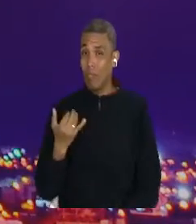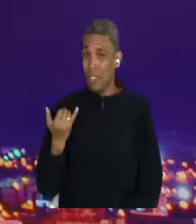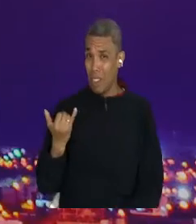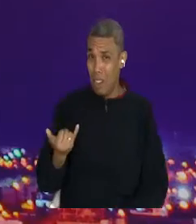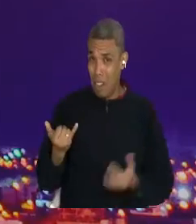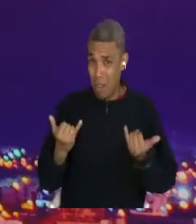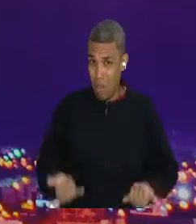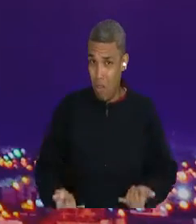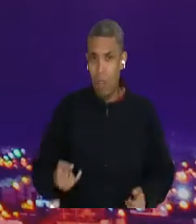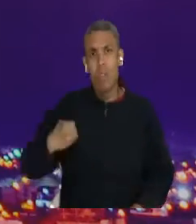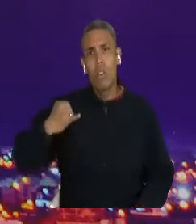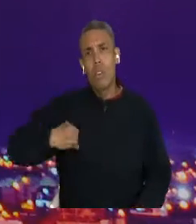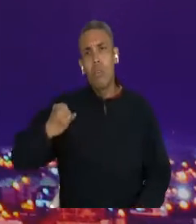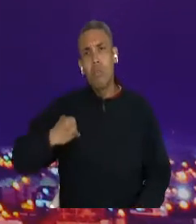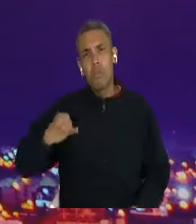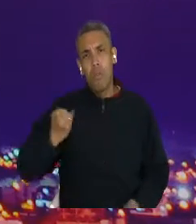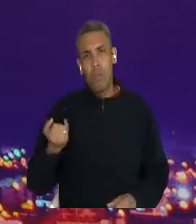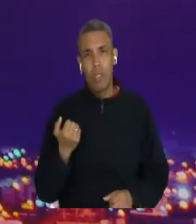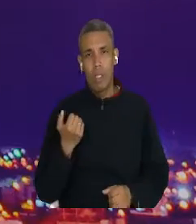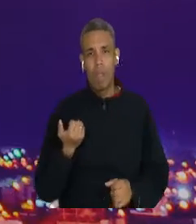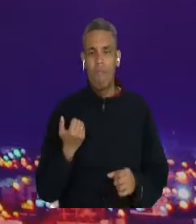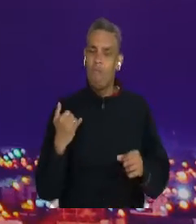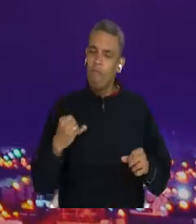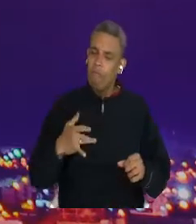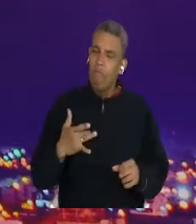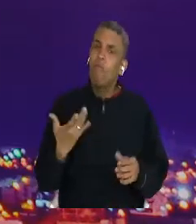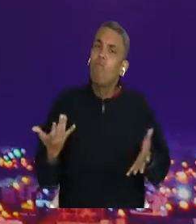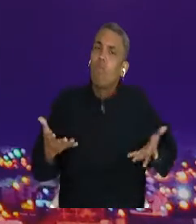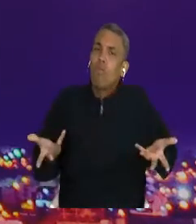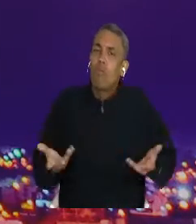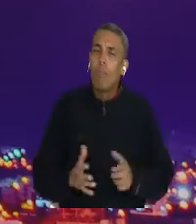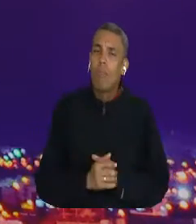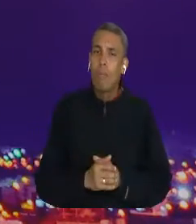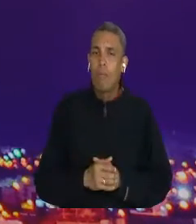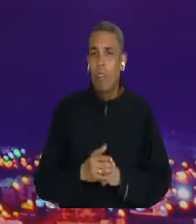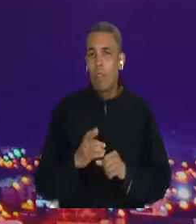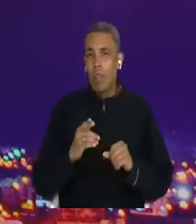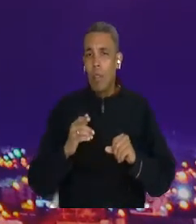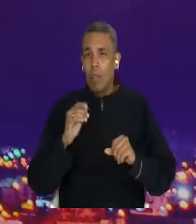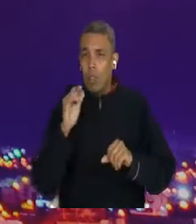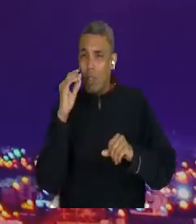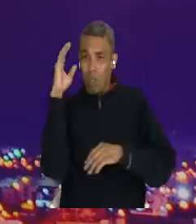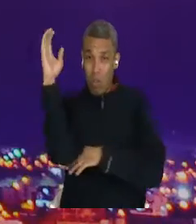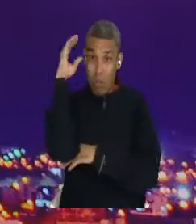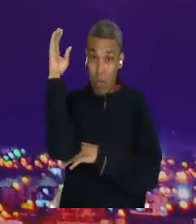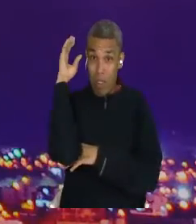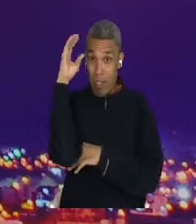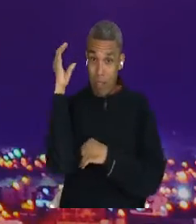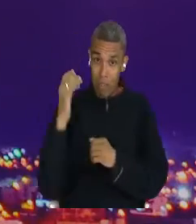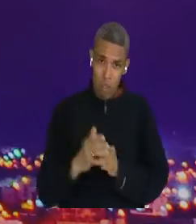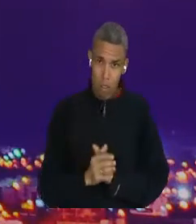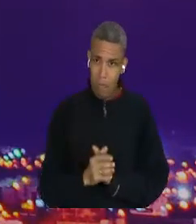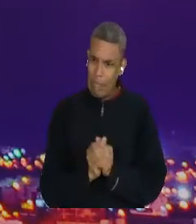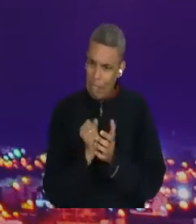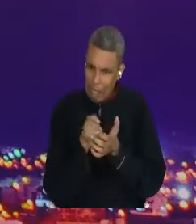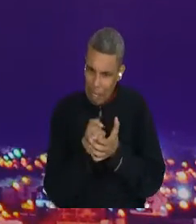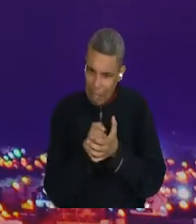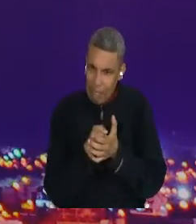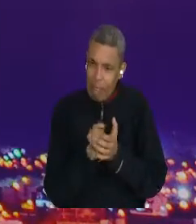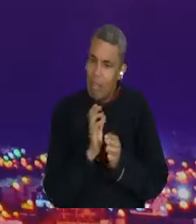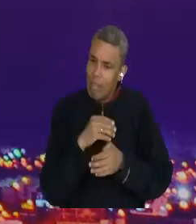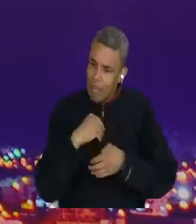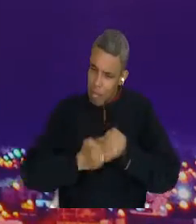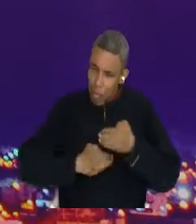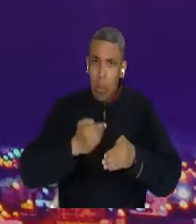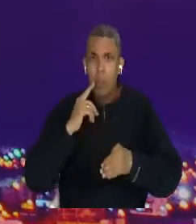de la esperanza. Somos los llamados a tomar las riendas de este país, a implementar los acuerdos de paz, a ser